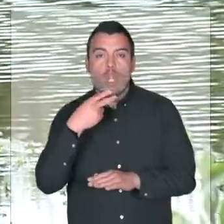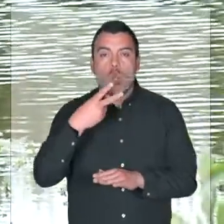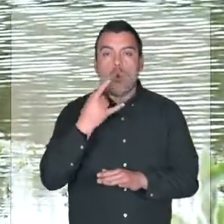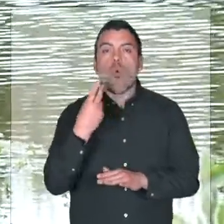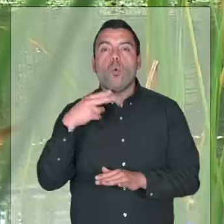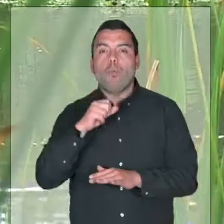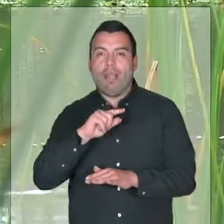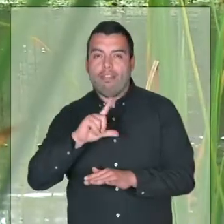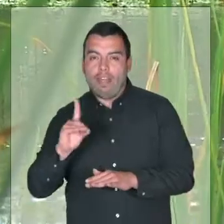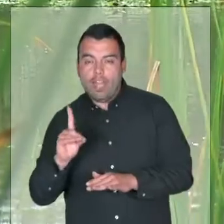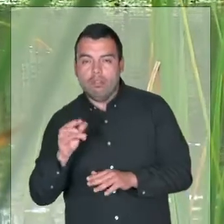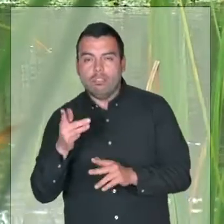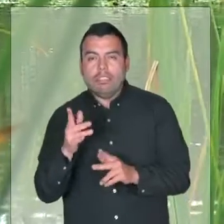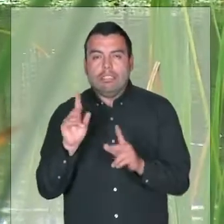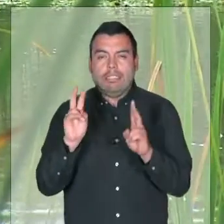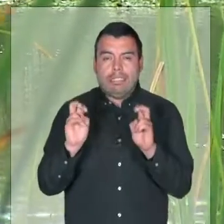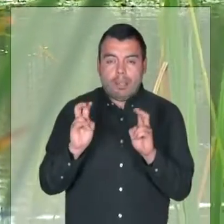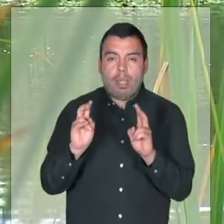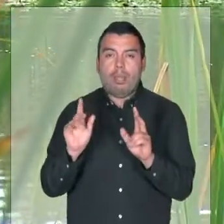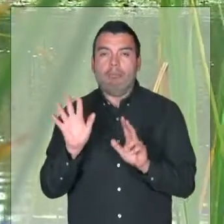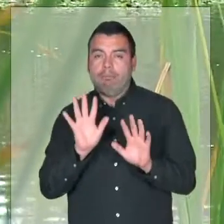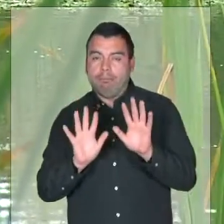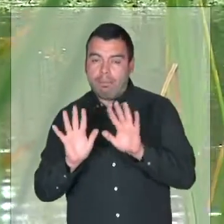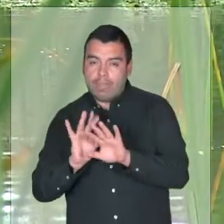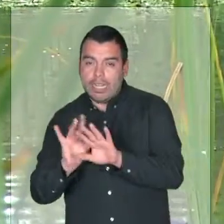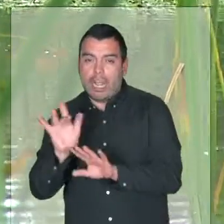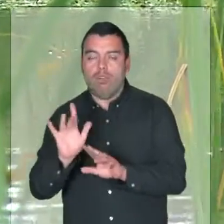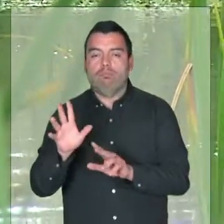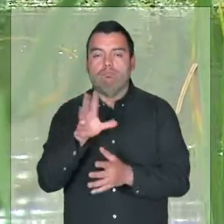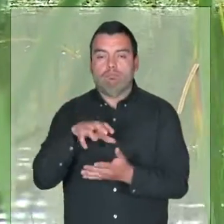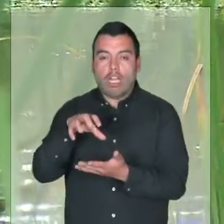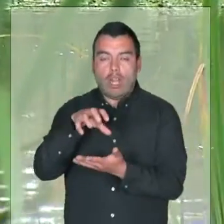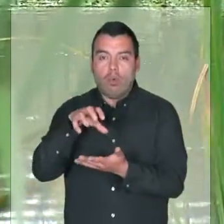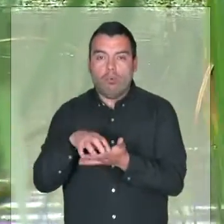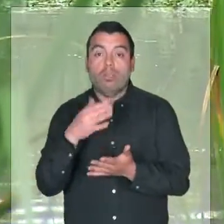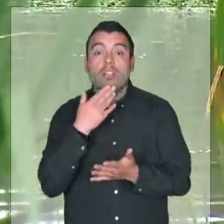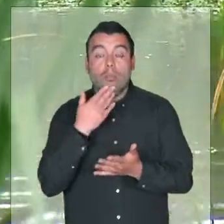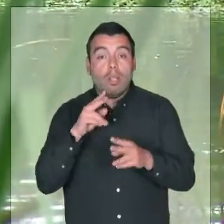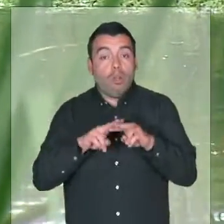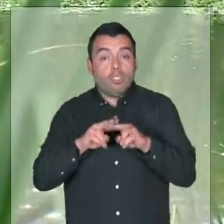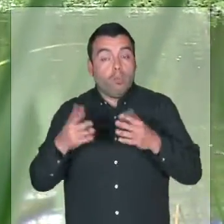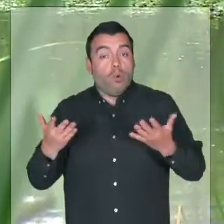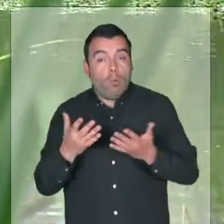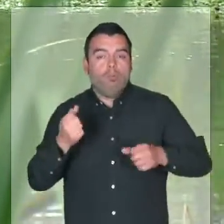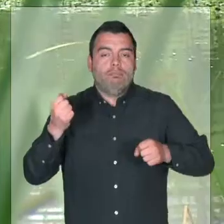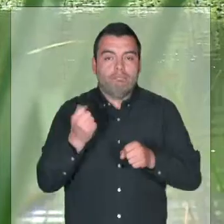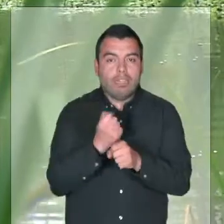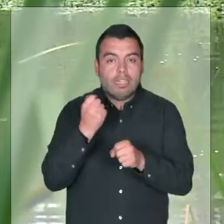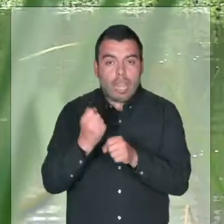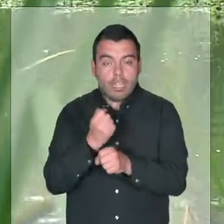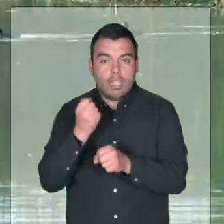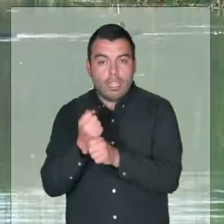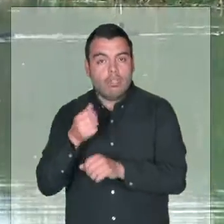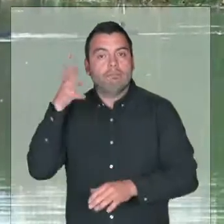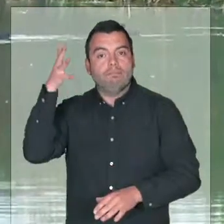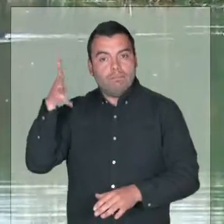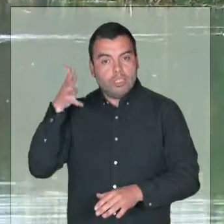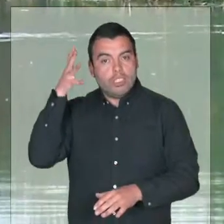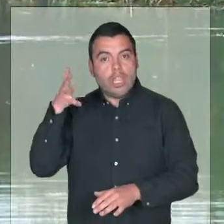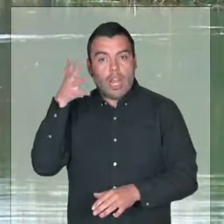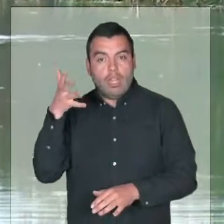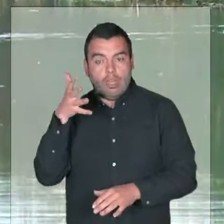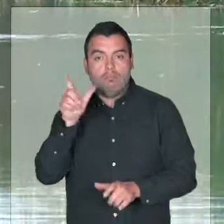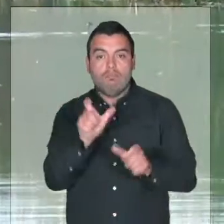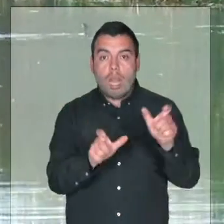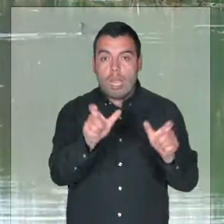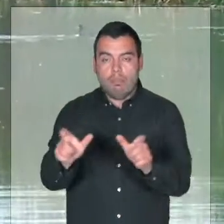humedales y ecosistemas frágiles que son relevantes para la comuna. Y esto nosotros lo hacemos también a través de talleres, charlas,